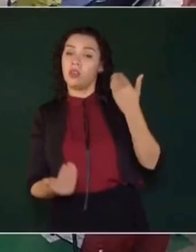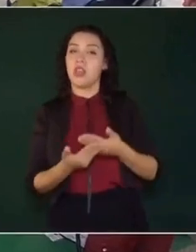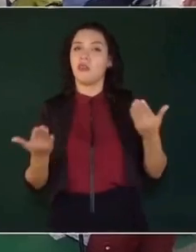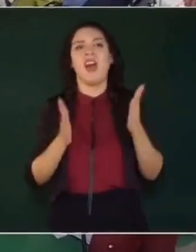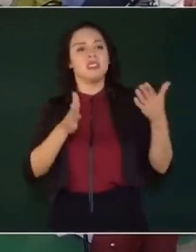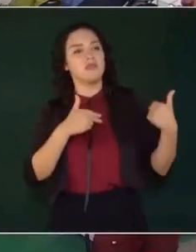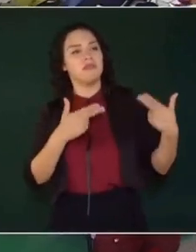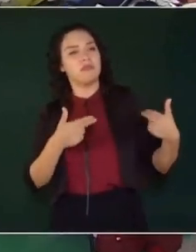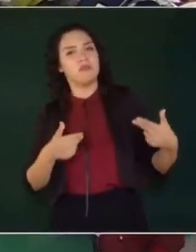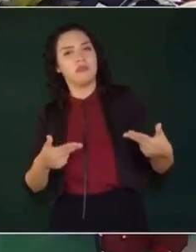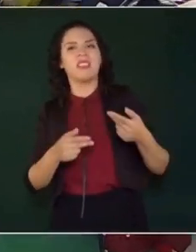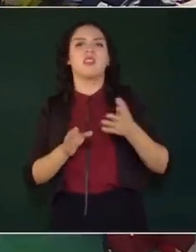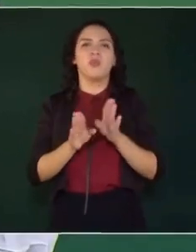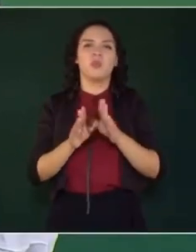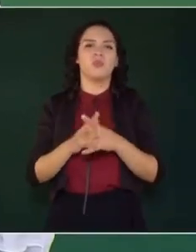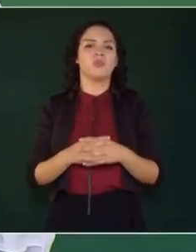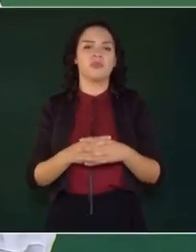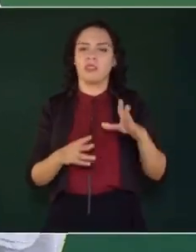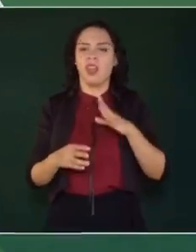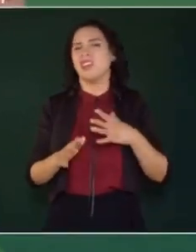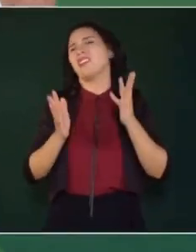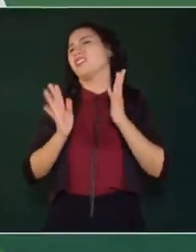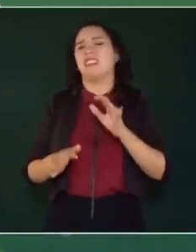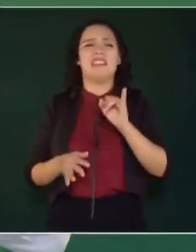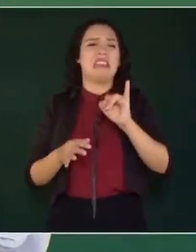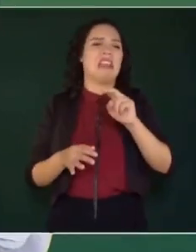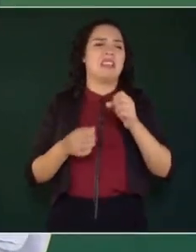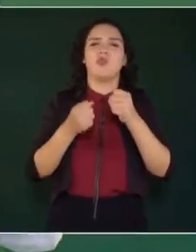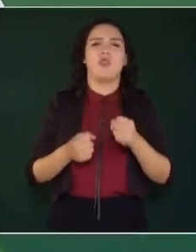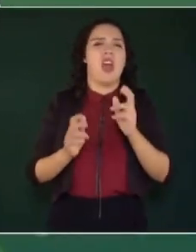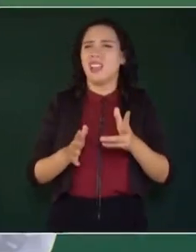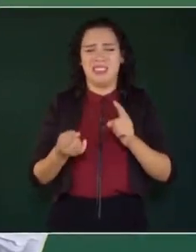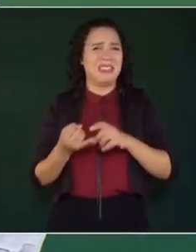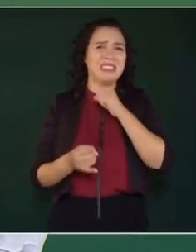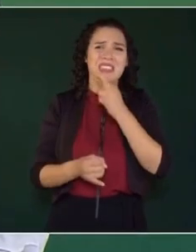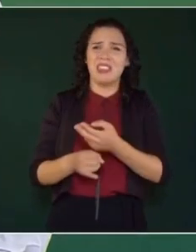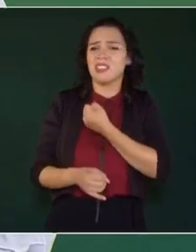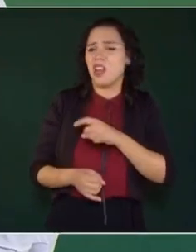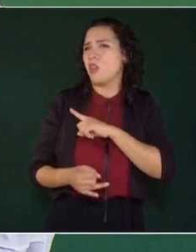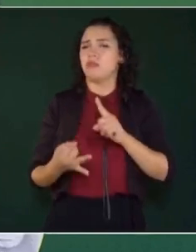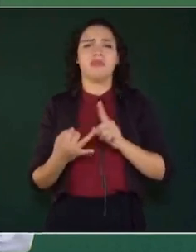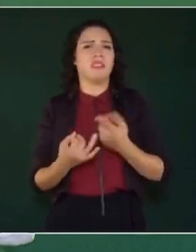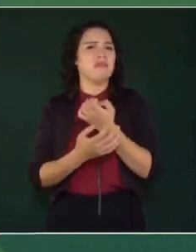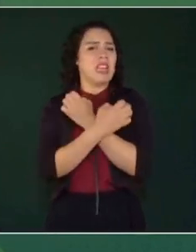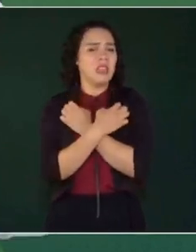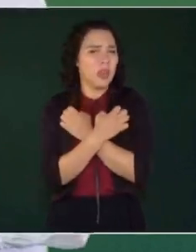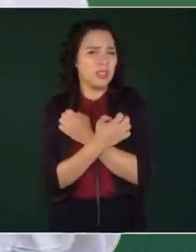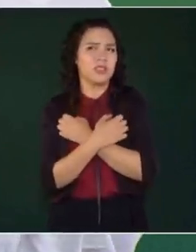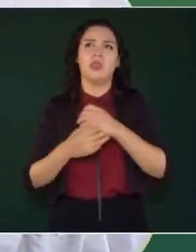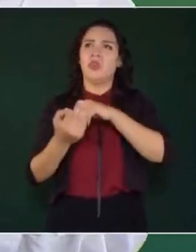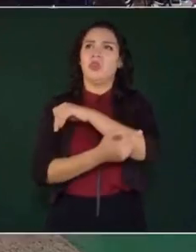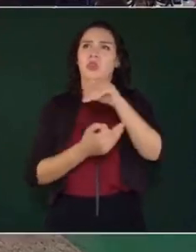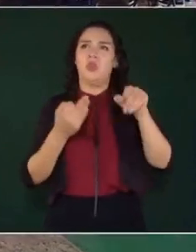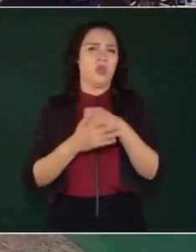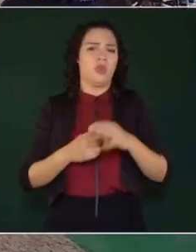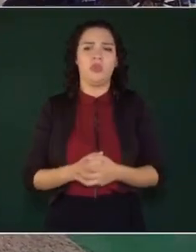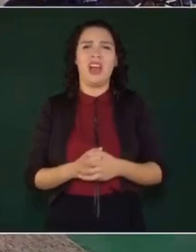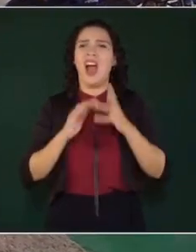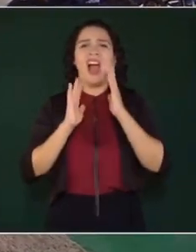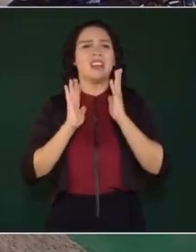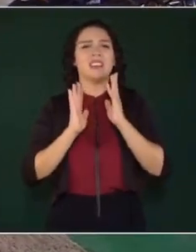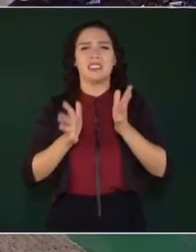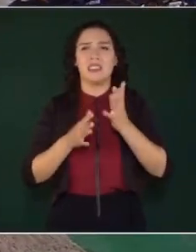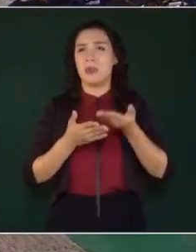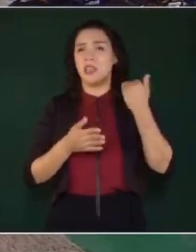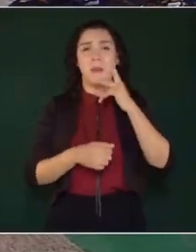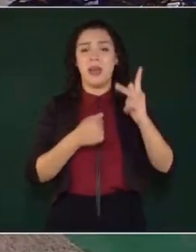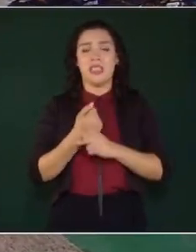mala herencia en seguridad, pero así nos dejaron salud, y así nos dejaron educación, y así nos dejaron todo. El país estaba